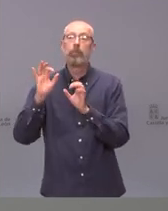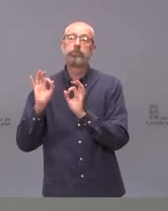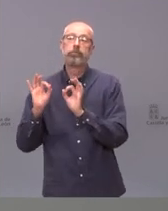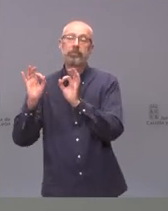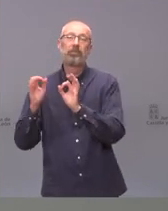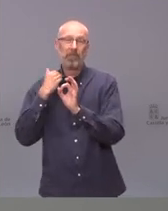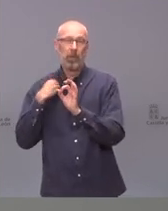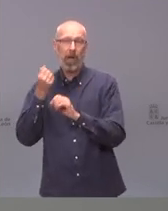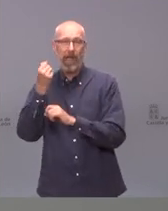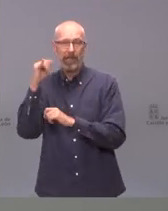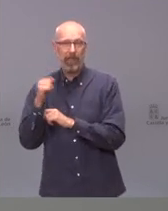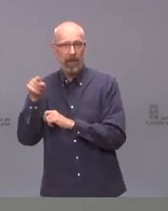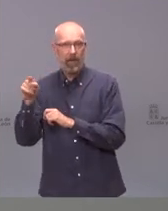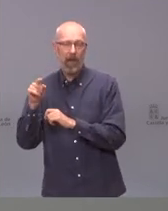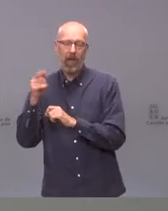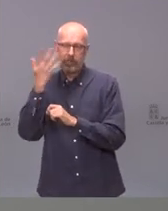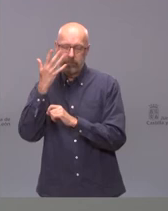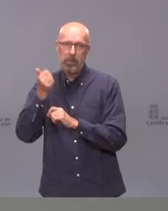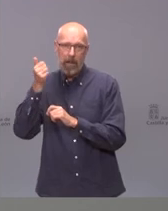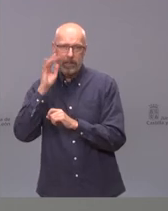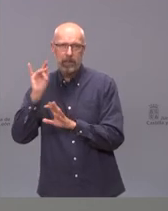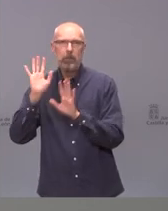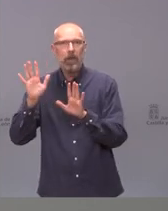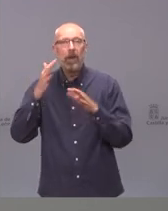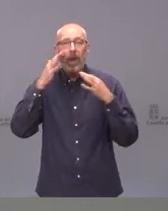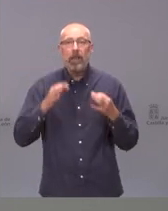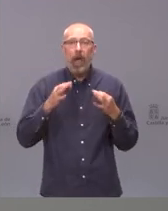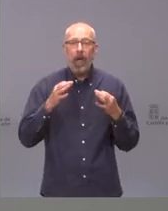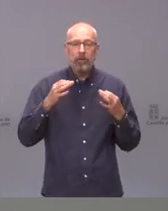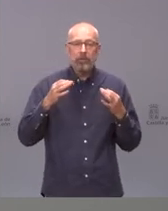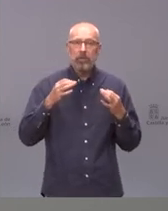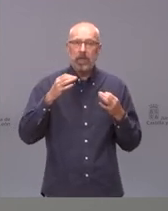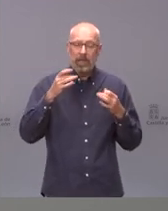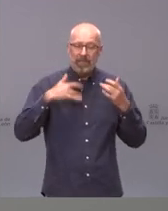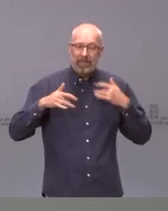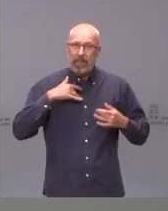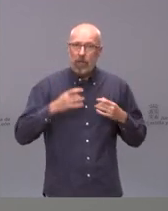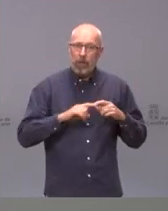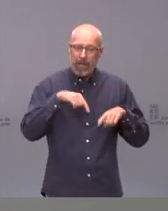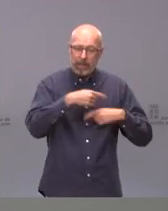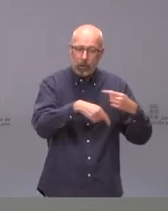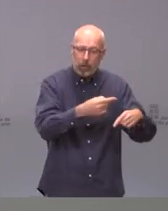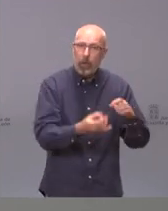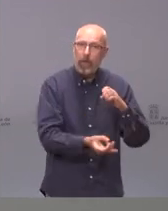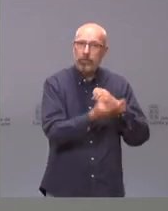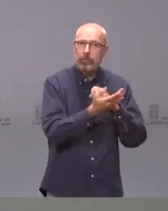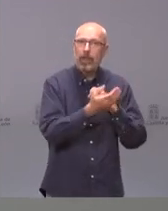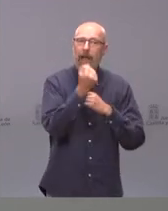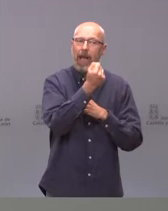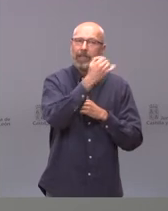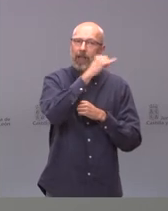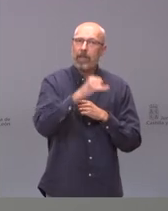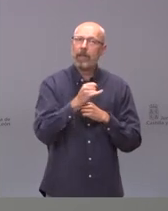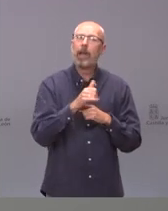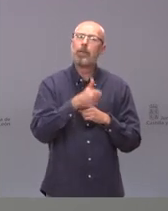Pero también he de decir que los efectos secundarios que ha podido tener AstraZeneca han estado probablemente más vinculados con la edad que con